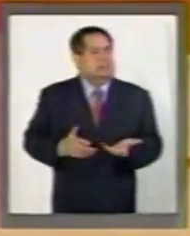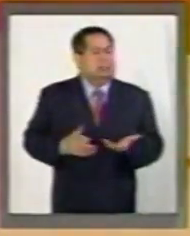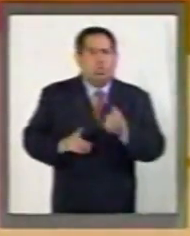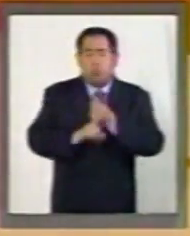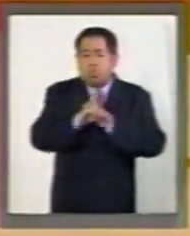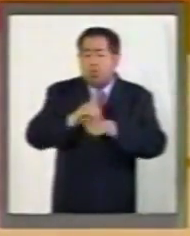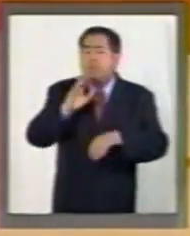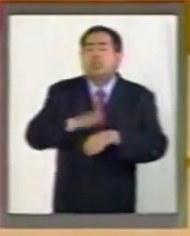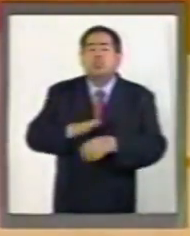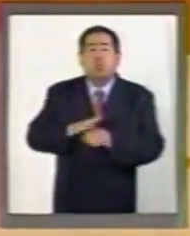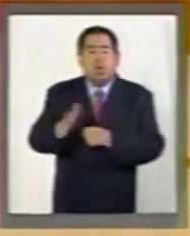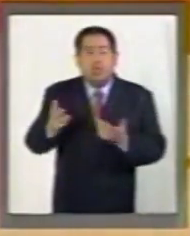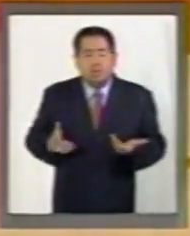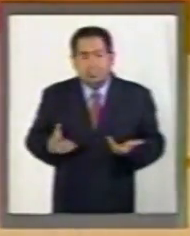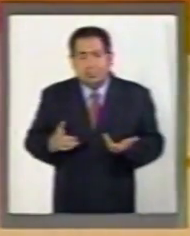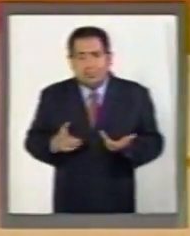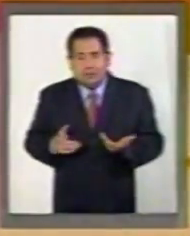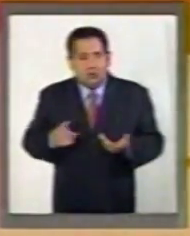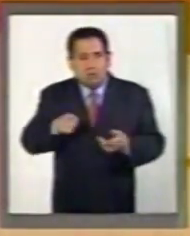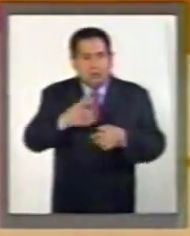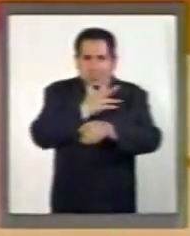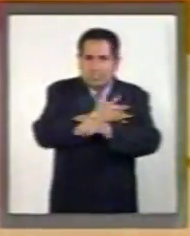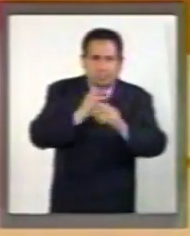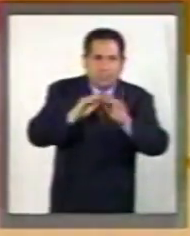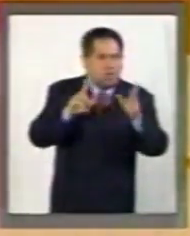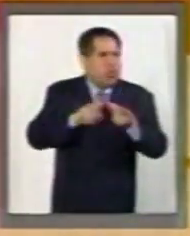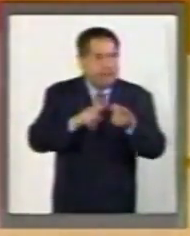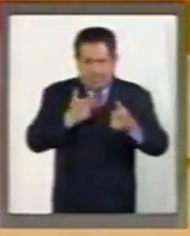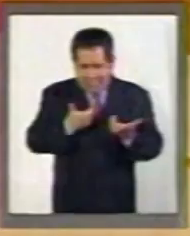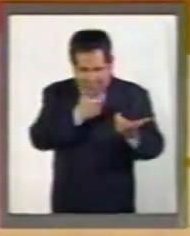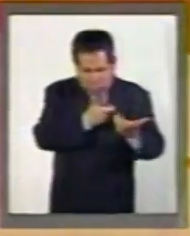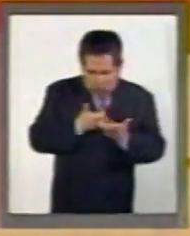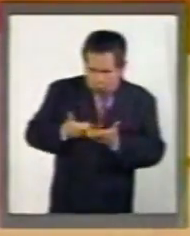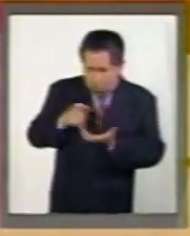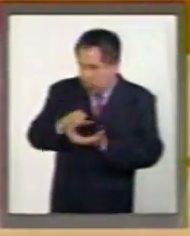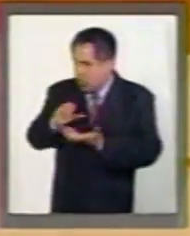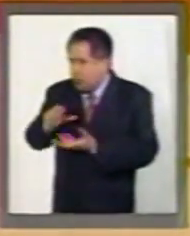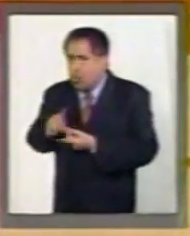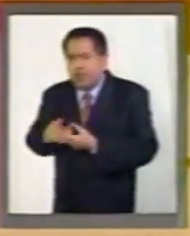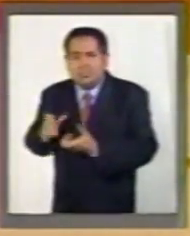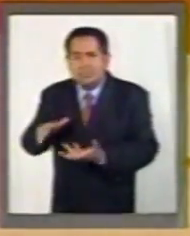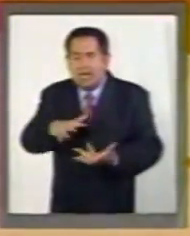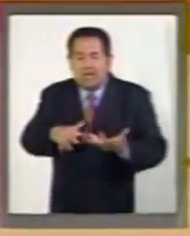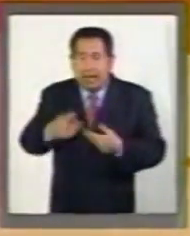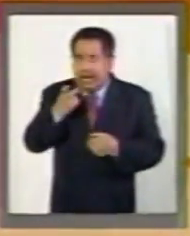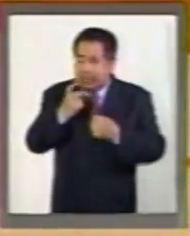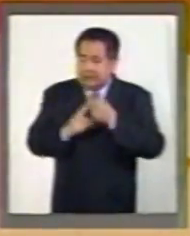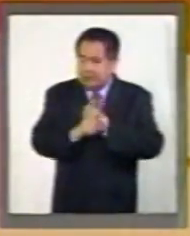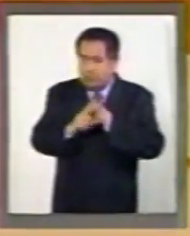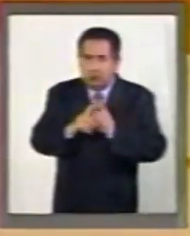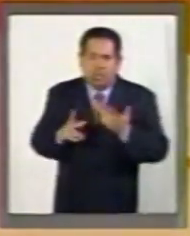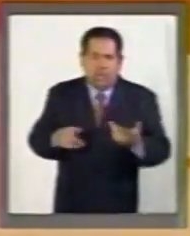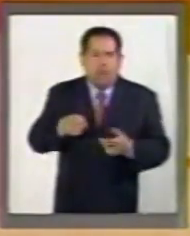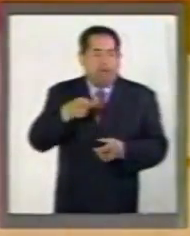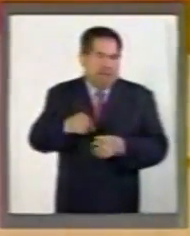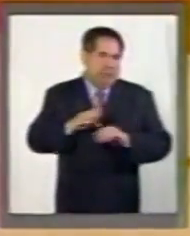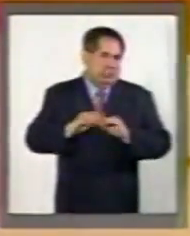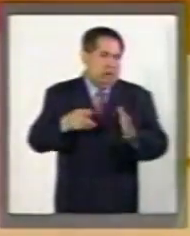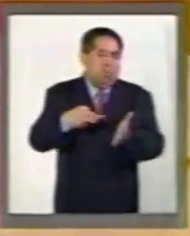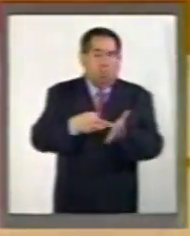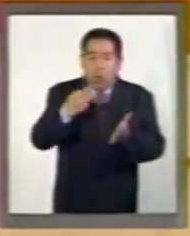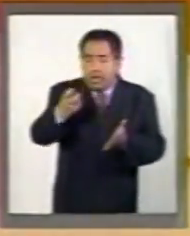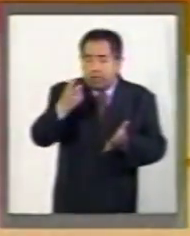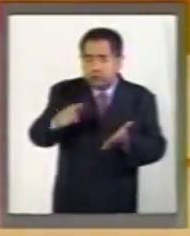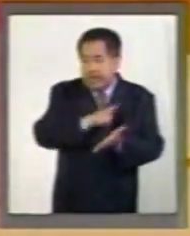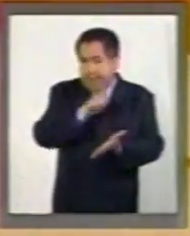principal es que no es transparente el destino de la deuda y eso es lo que trata de transparentar